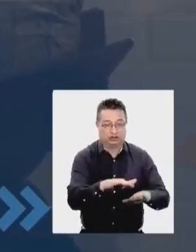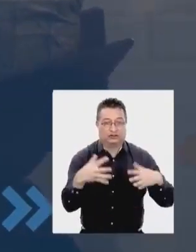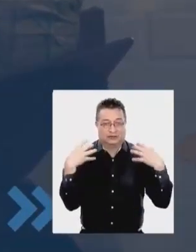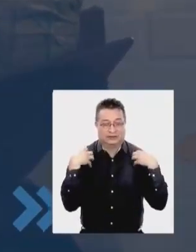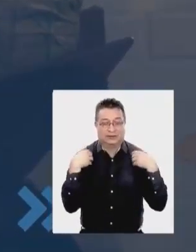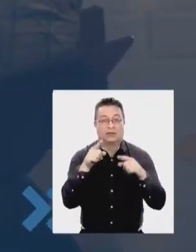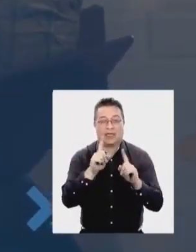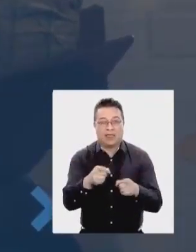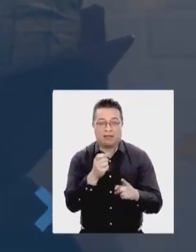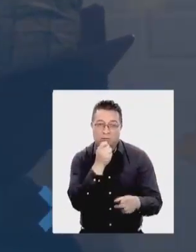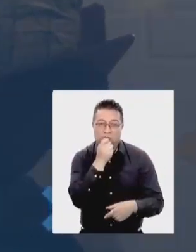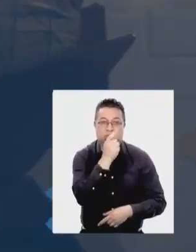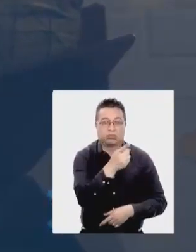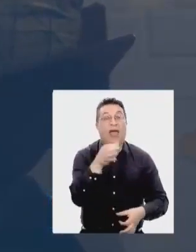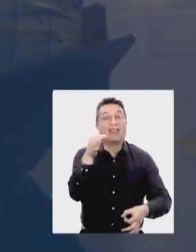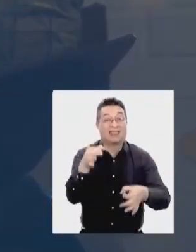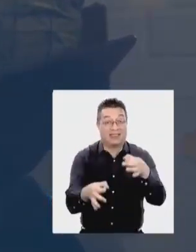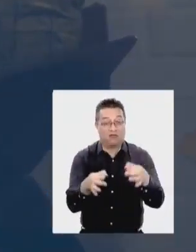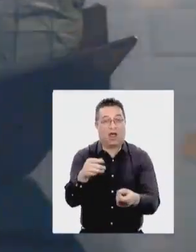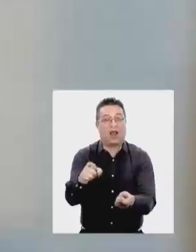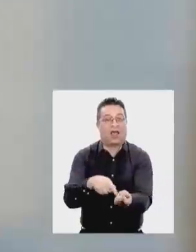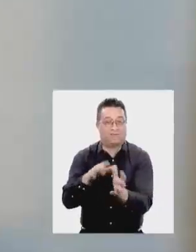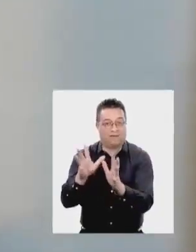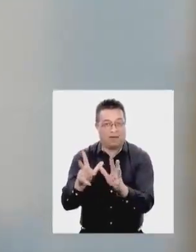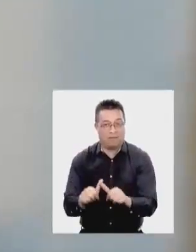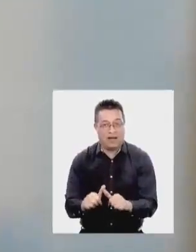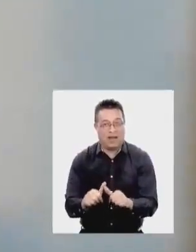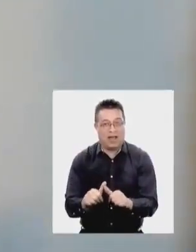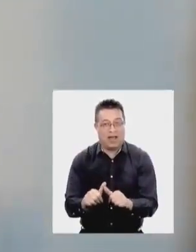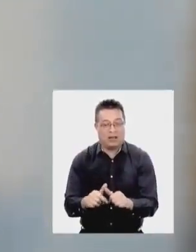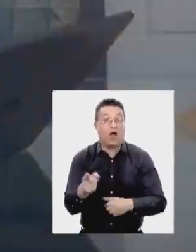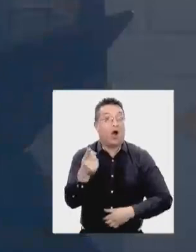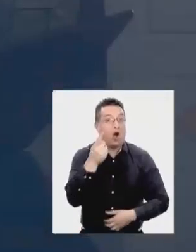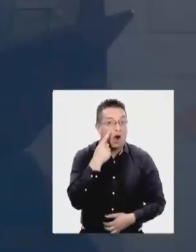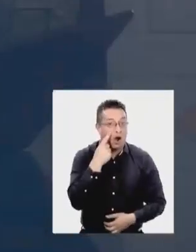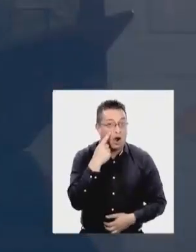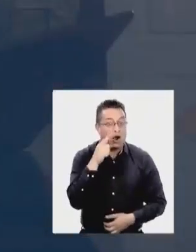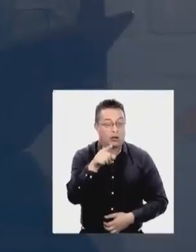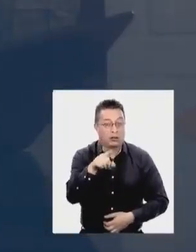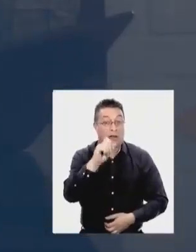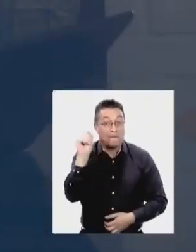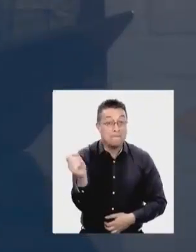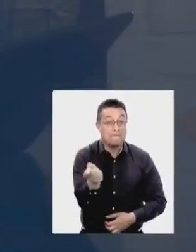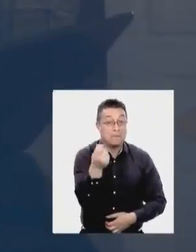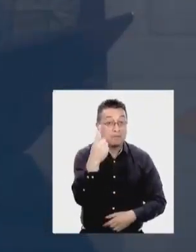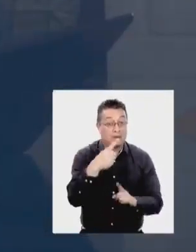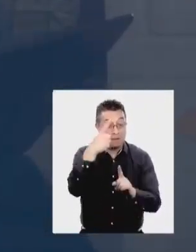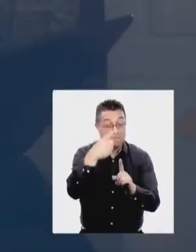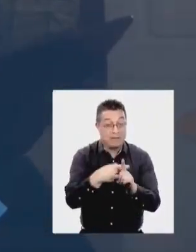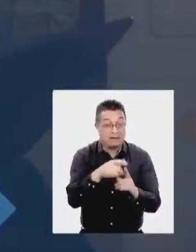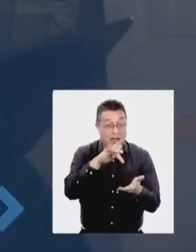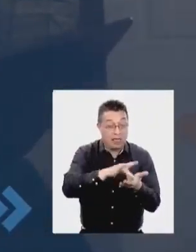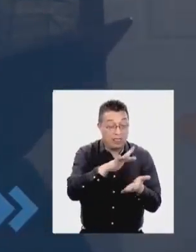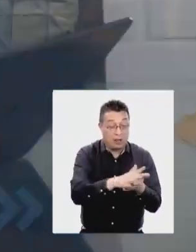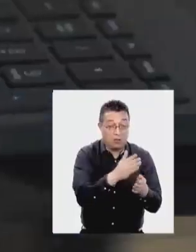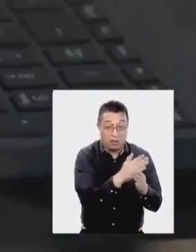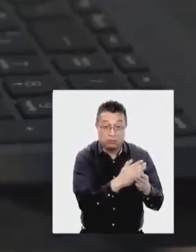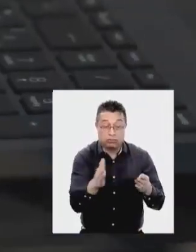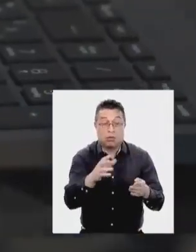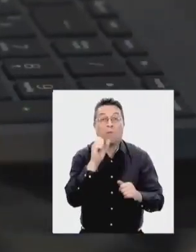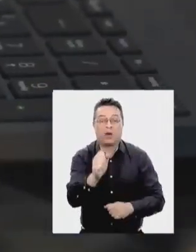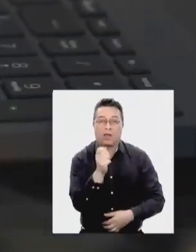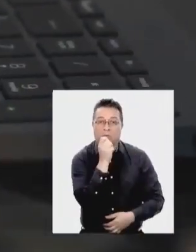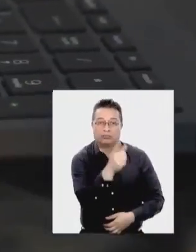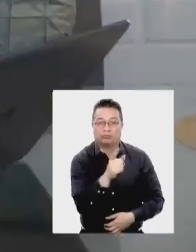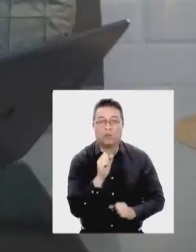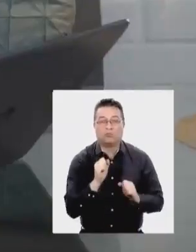demanda en el Tribunal de Familia. Y ojo, desde el primer mes de deuda se puede hacer la demanda. La